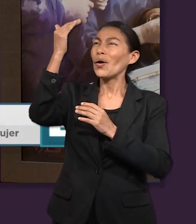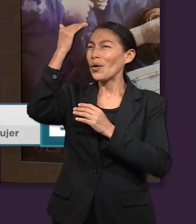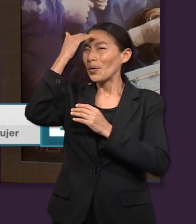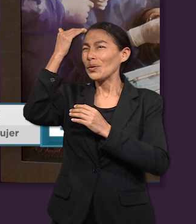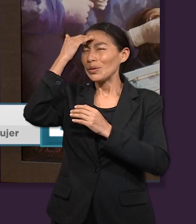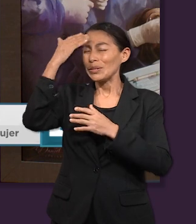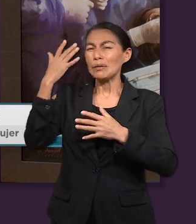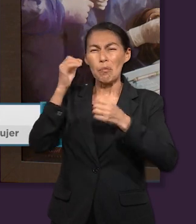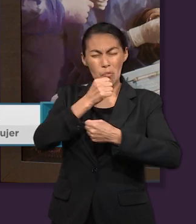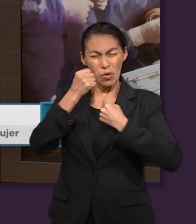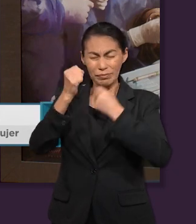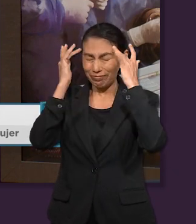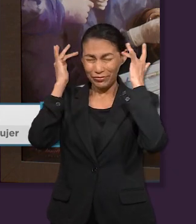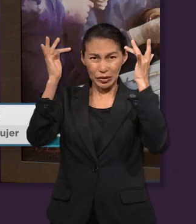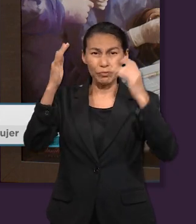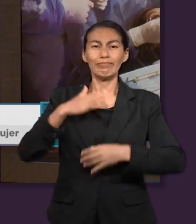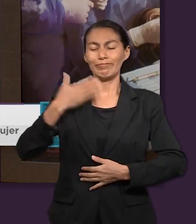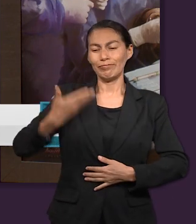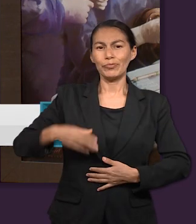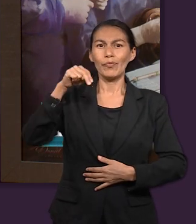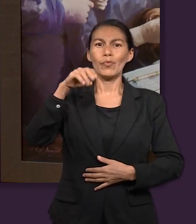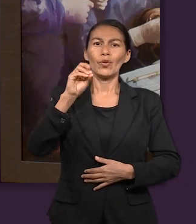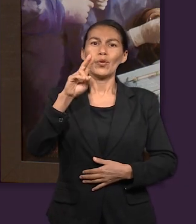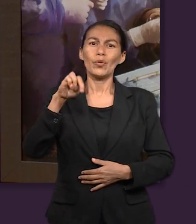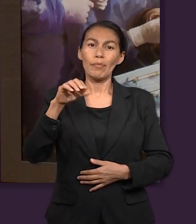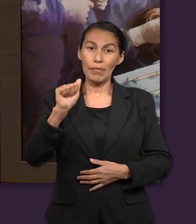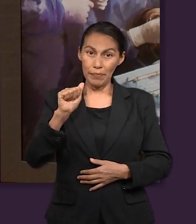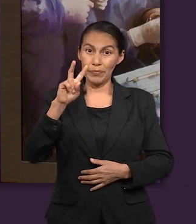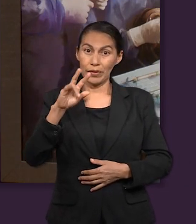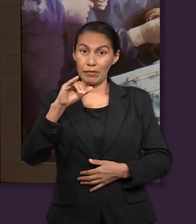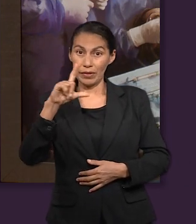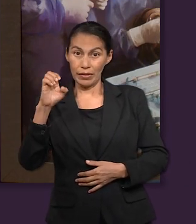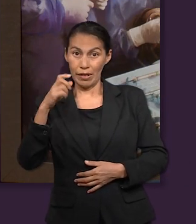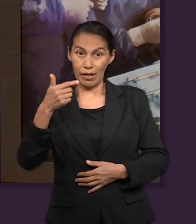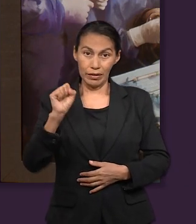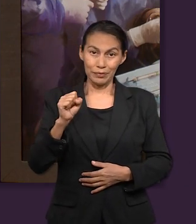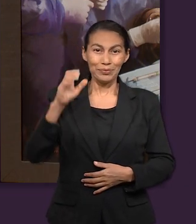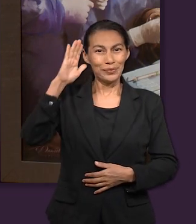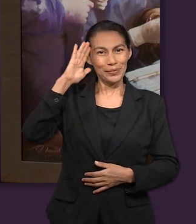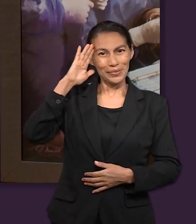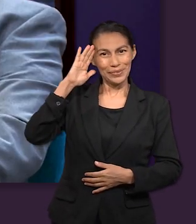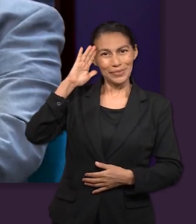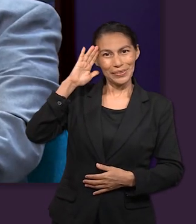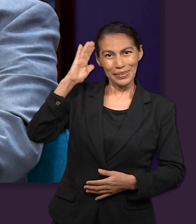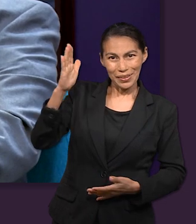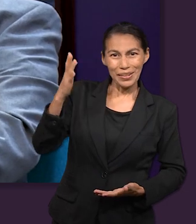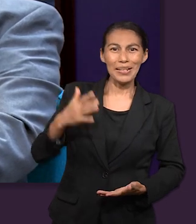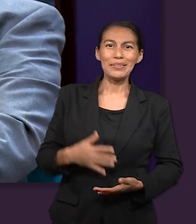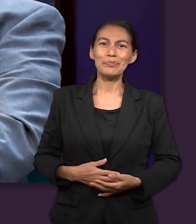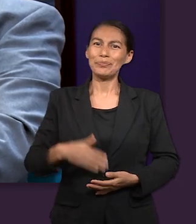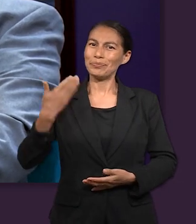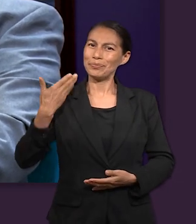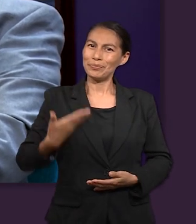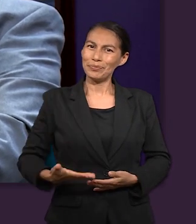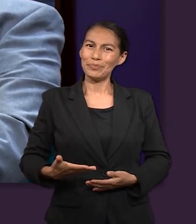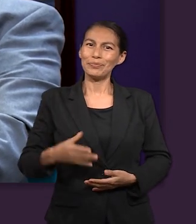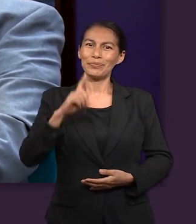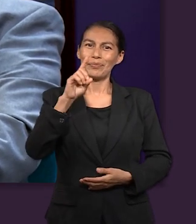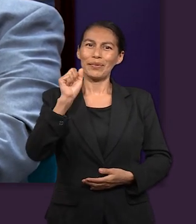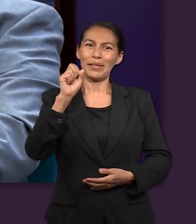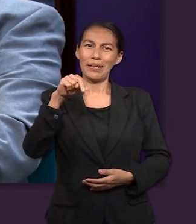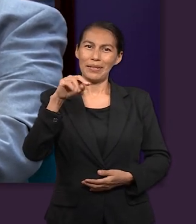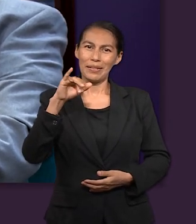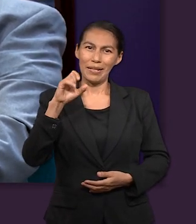a Cristo Jesús y su poder salvífico. Soy Norma Villegas. Hola, ¿qué tal? Yo soy Daniel Gutiérrez y